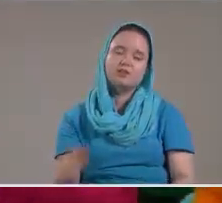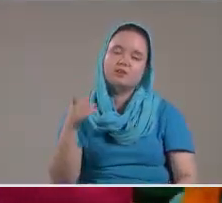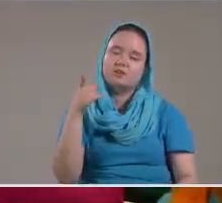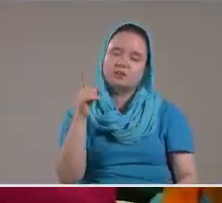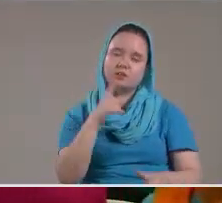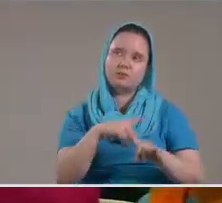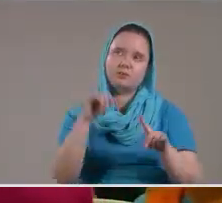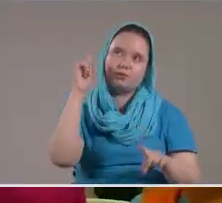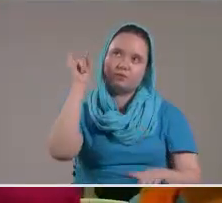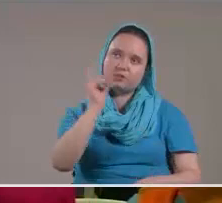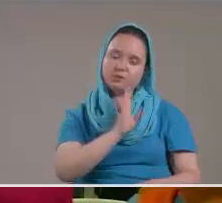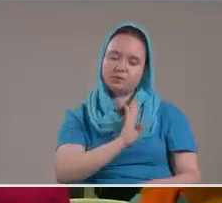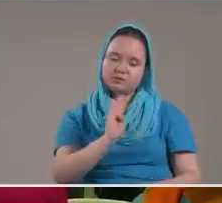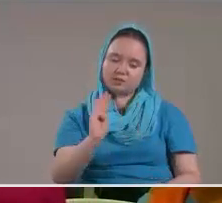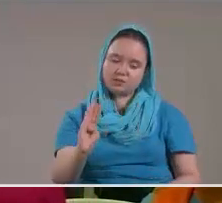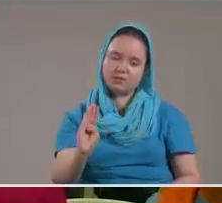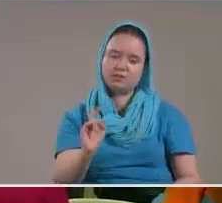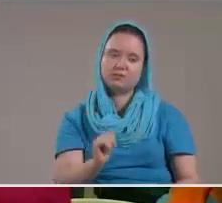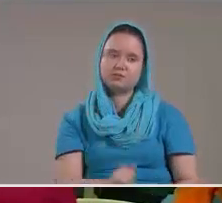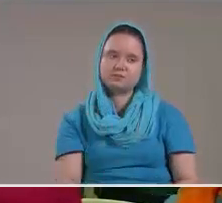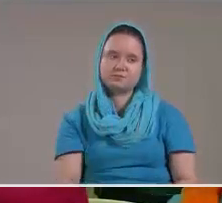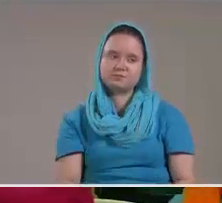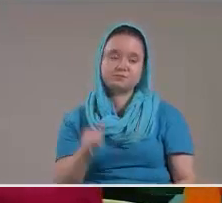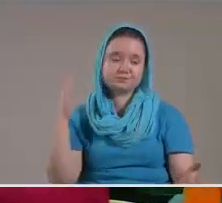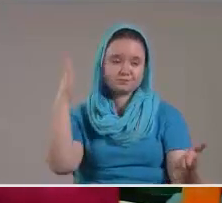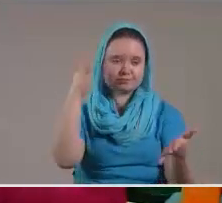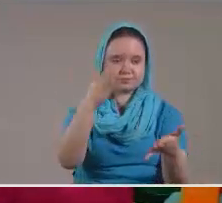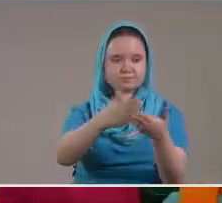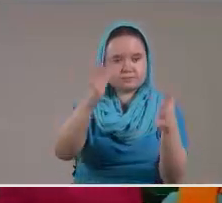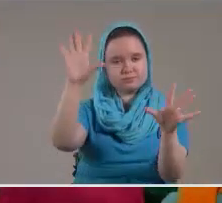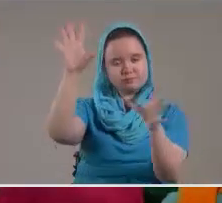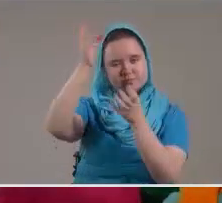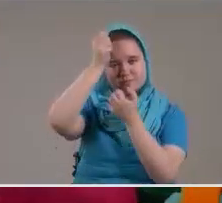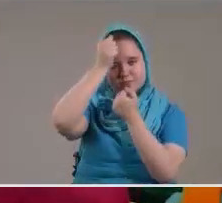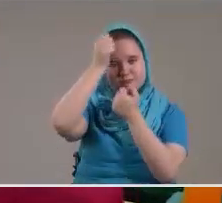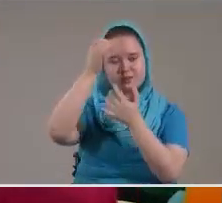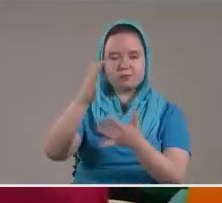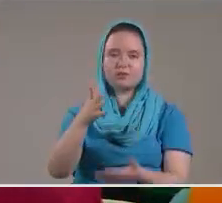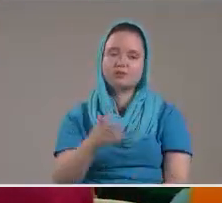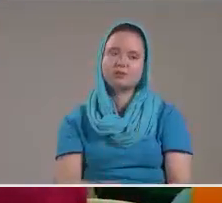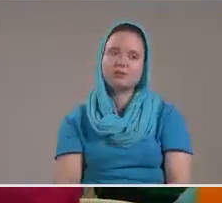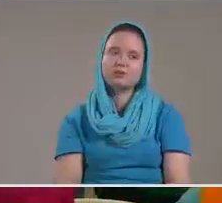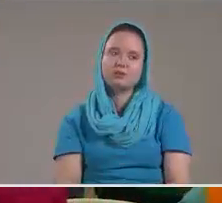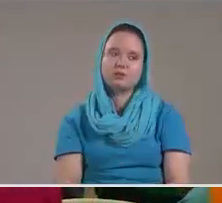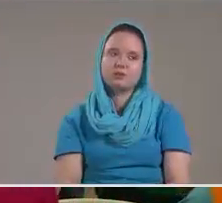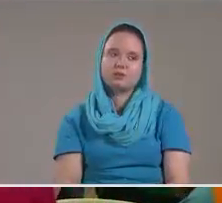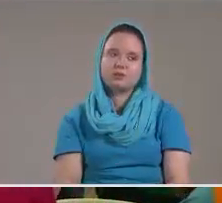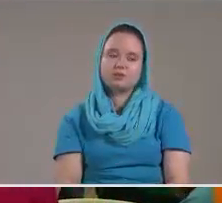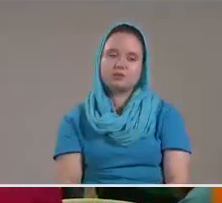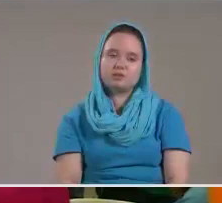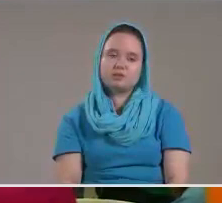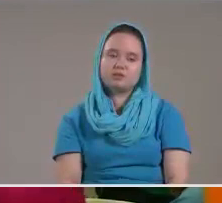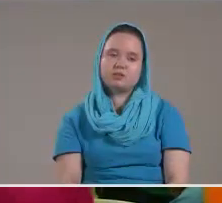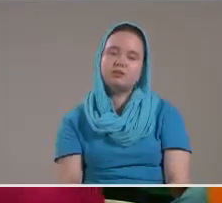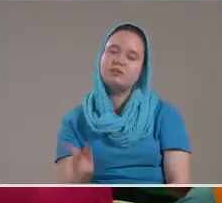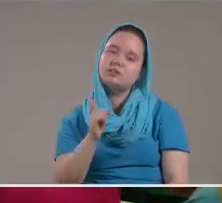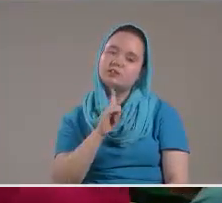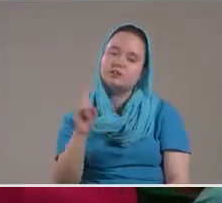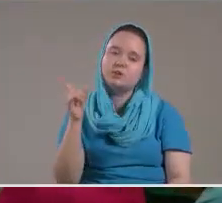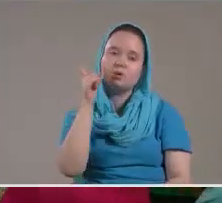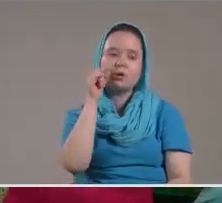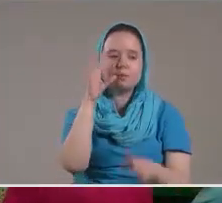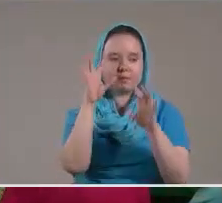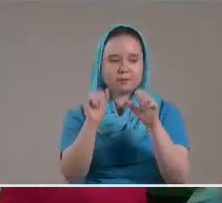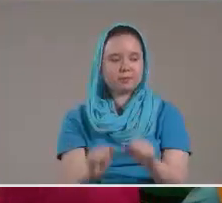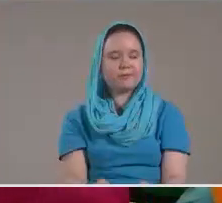su bondad Conduce al arrepentimiento Señor bendito Lo que ningún hombre Señor